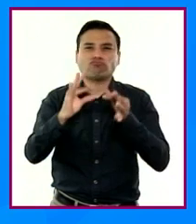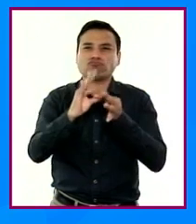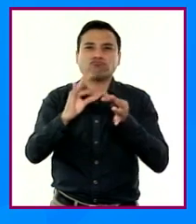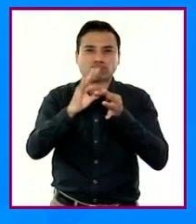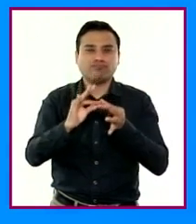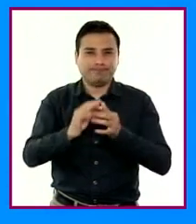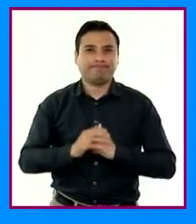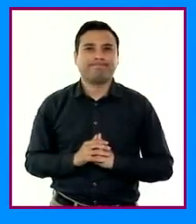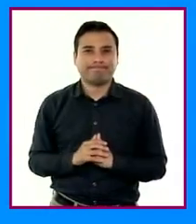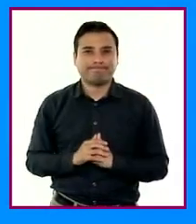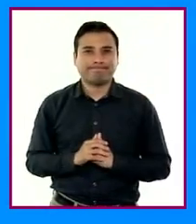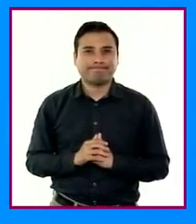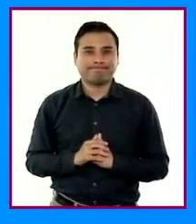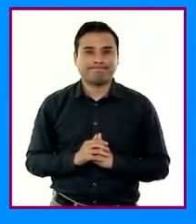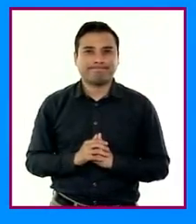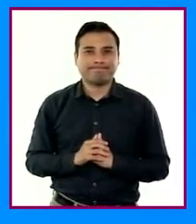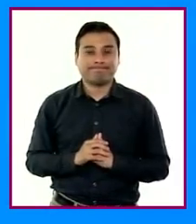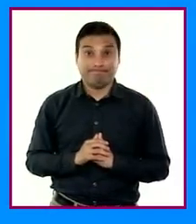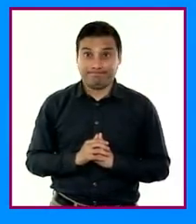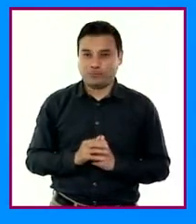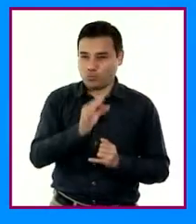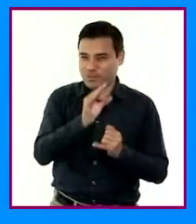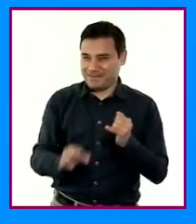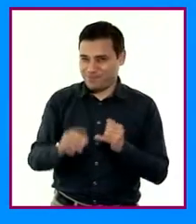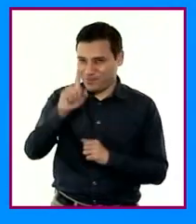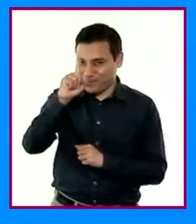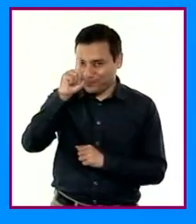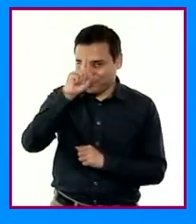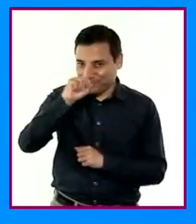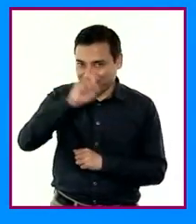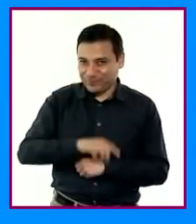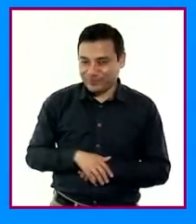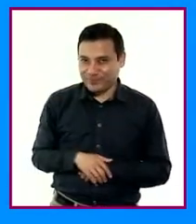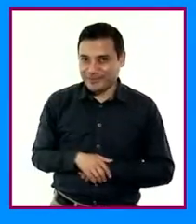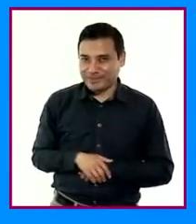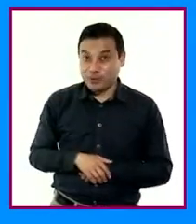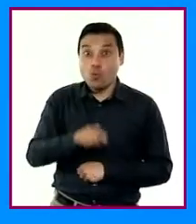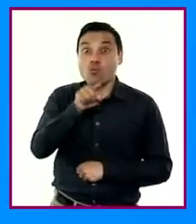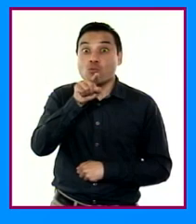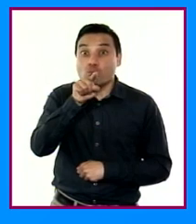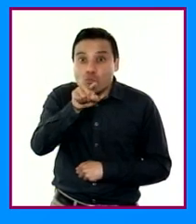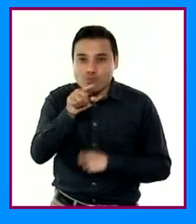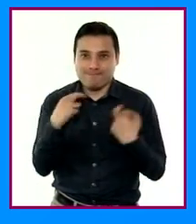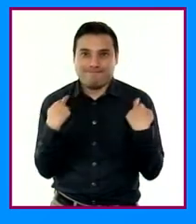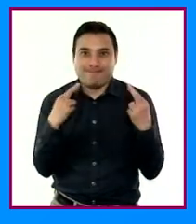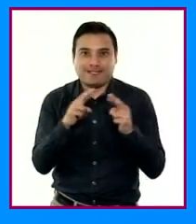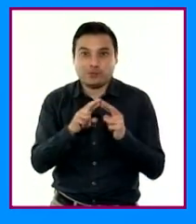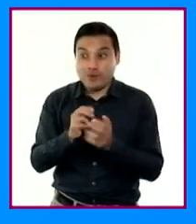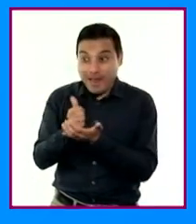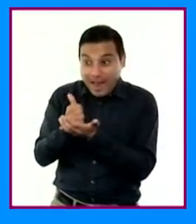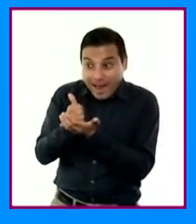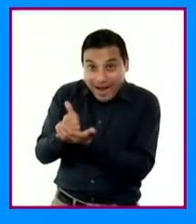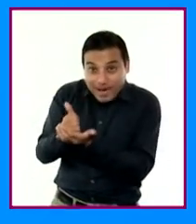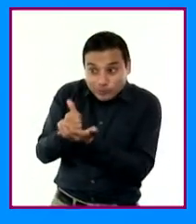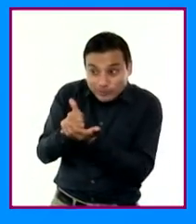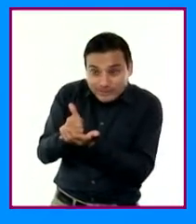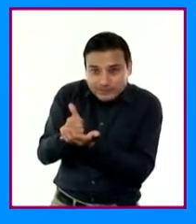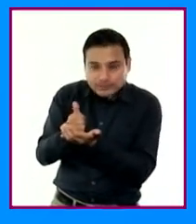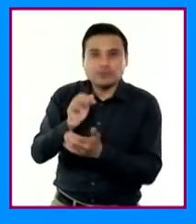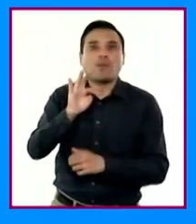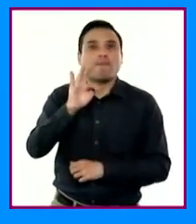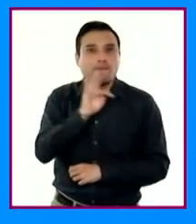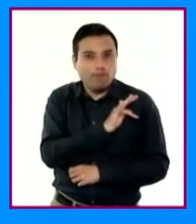conclusiones. Finalmente, el acompañamiento cercano de ustedes docentes propiciará la ampliación de